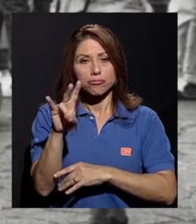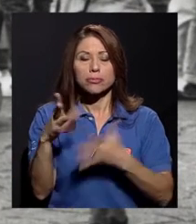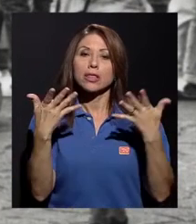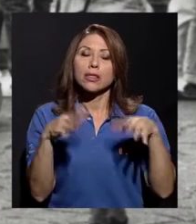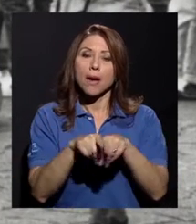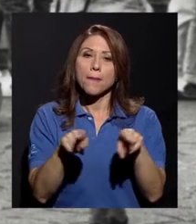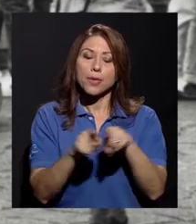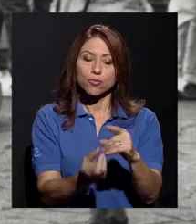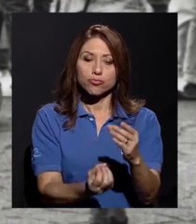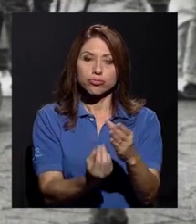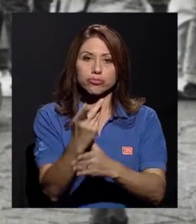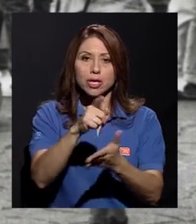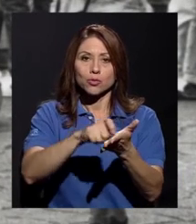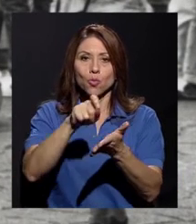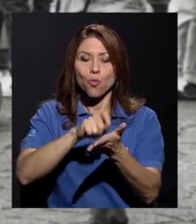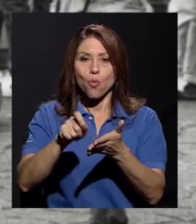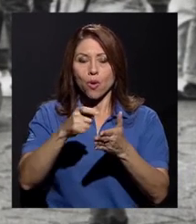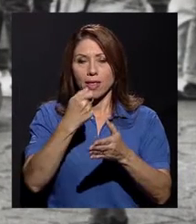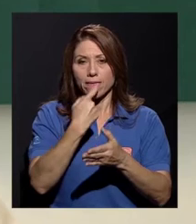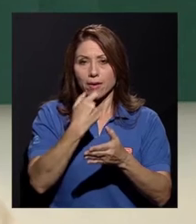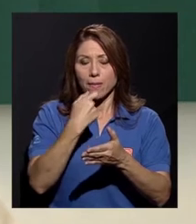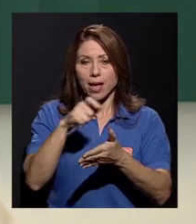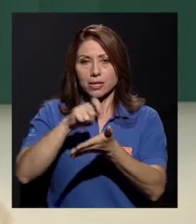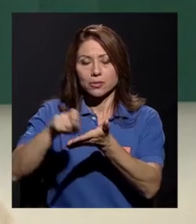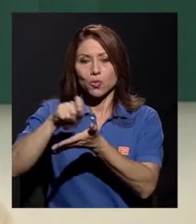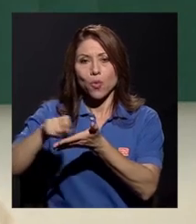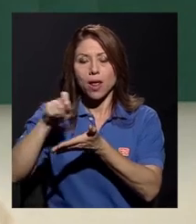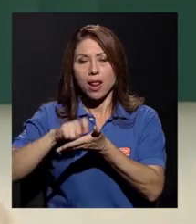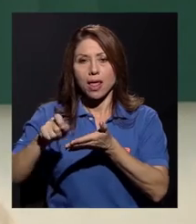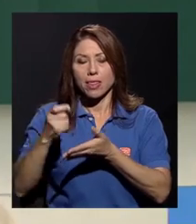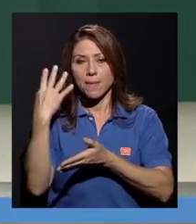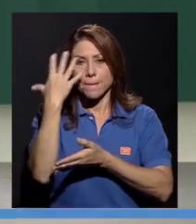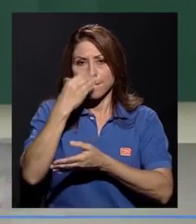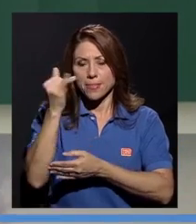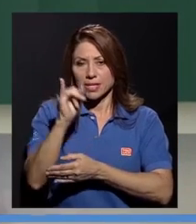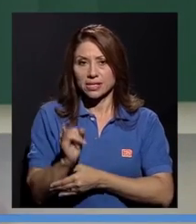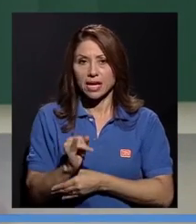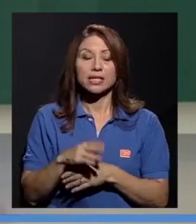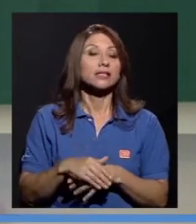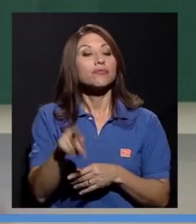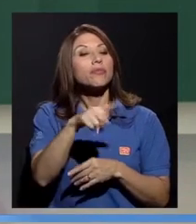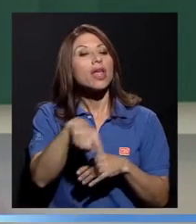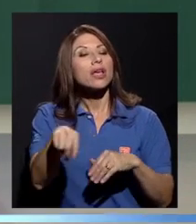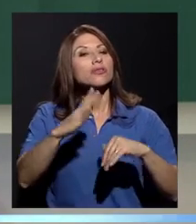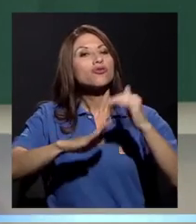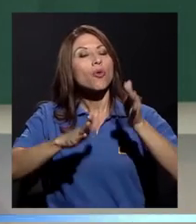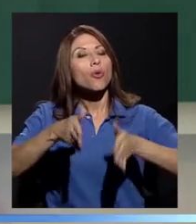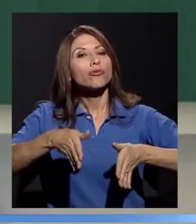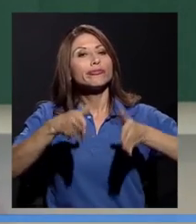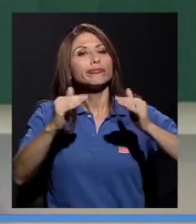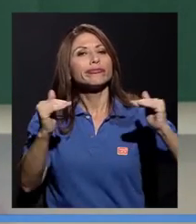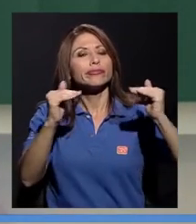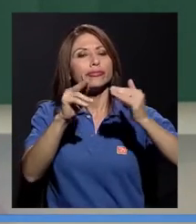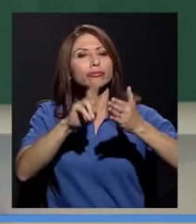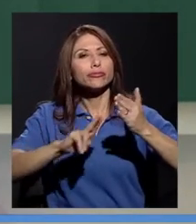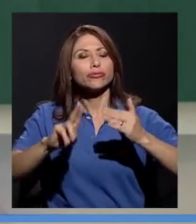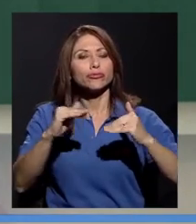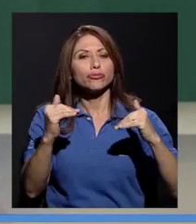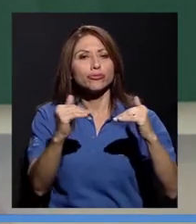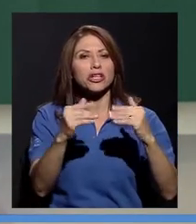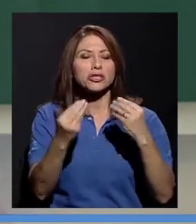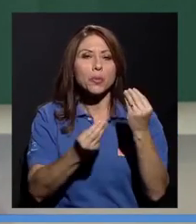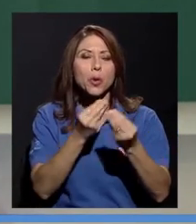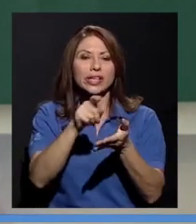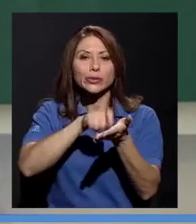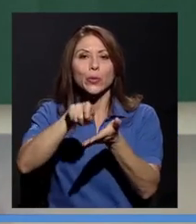las escuelas de farmacia y bellas artes. Y estas escuelas eran escuelas pequeñas que funcionaban básicamente